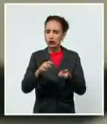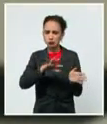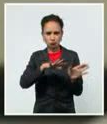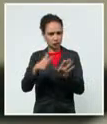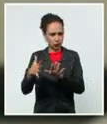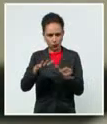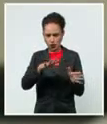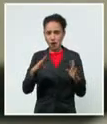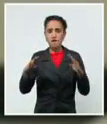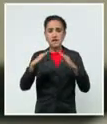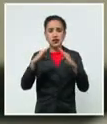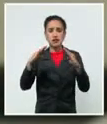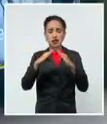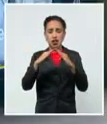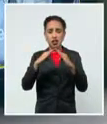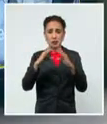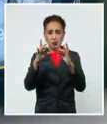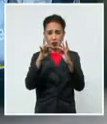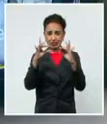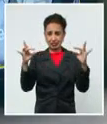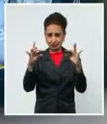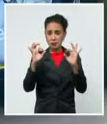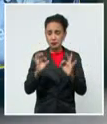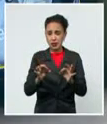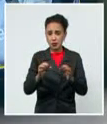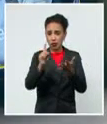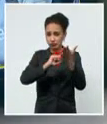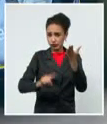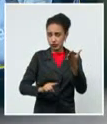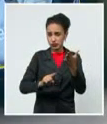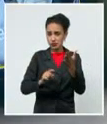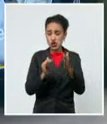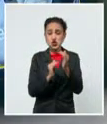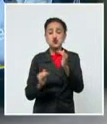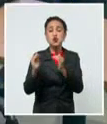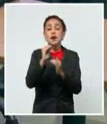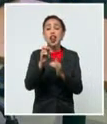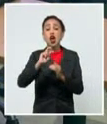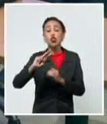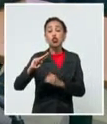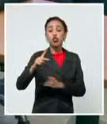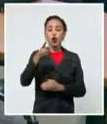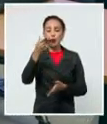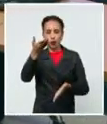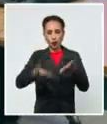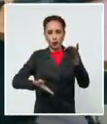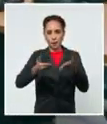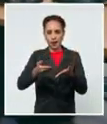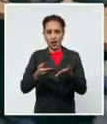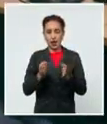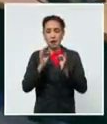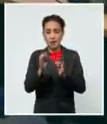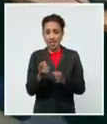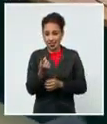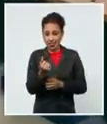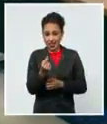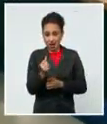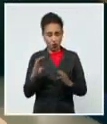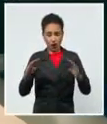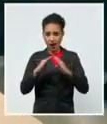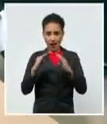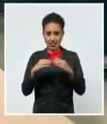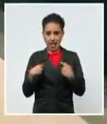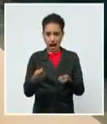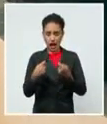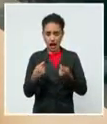vivienda de tendederas supera el doble en comparación con las facturas de un hogar en una